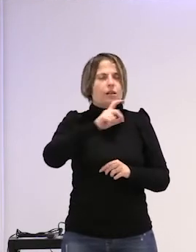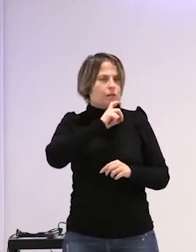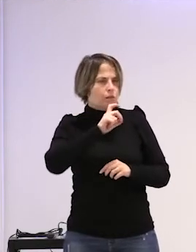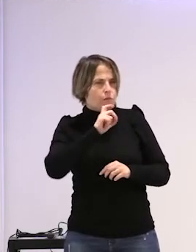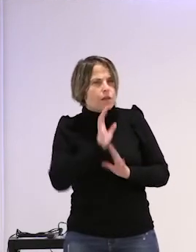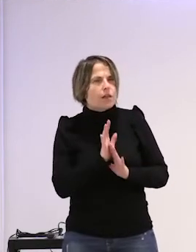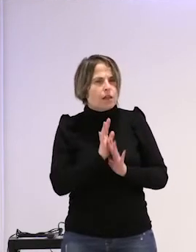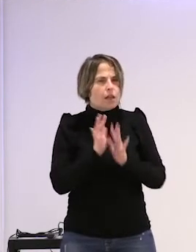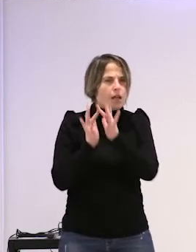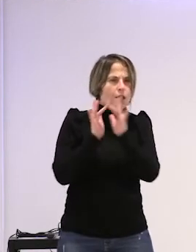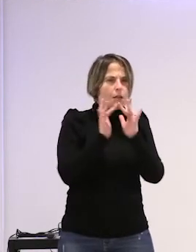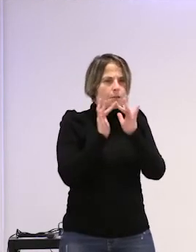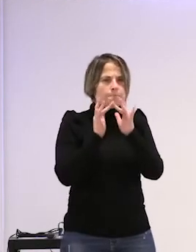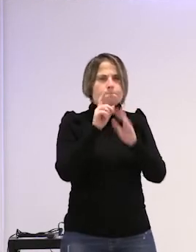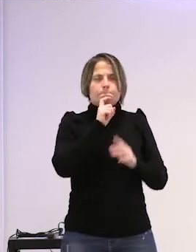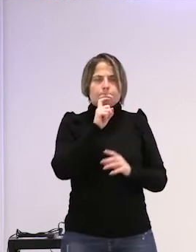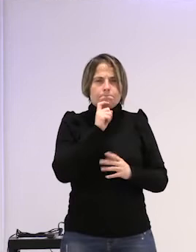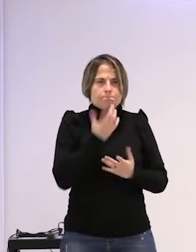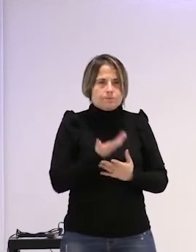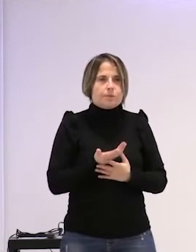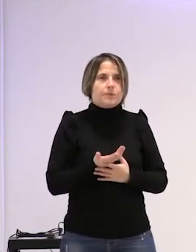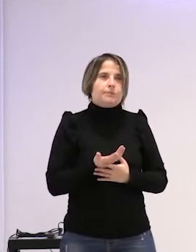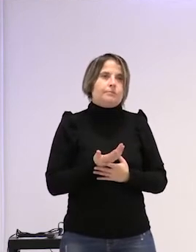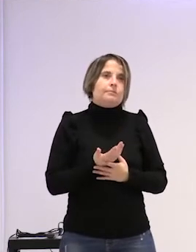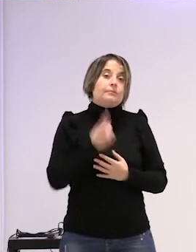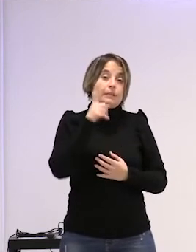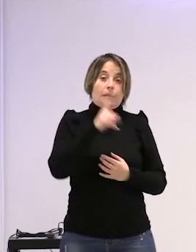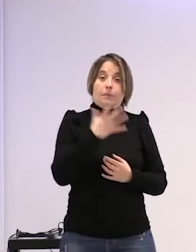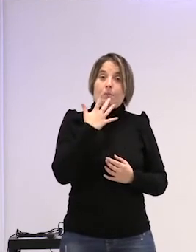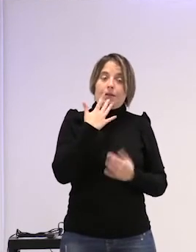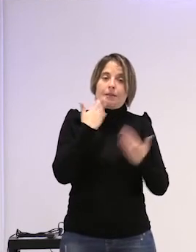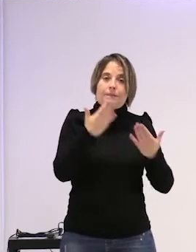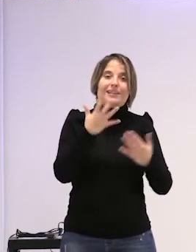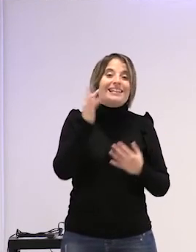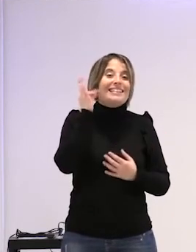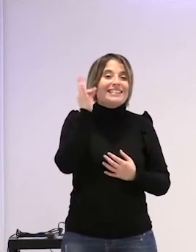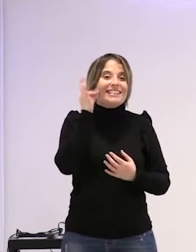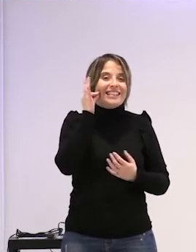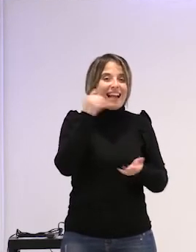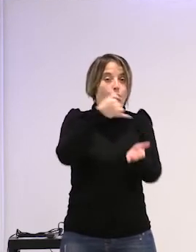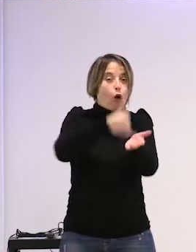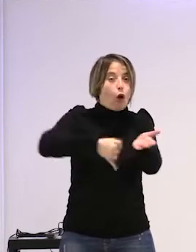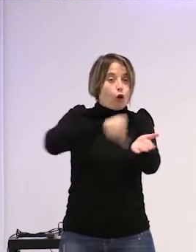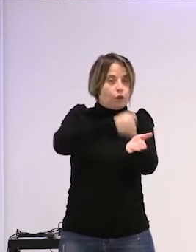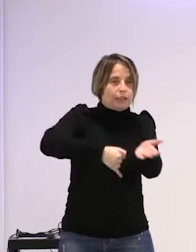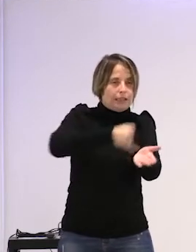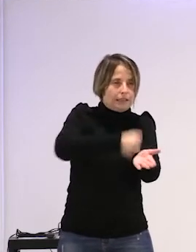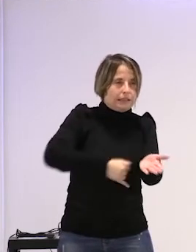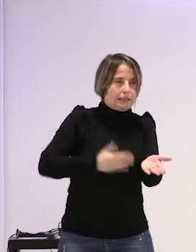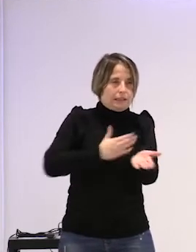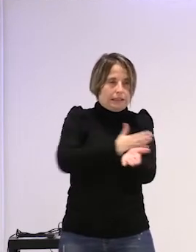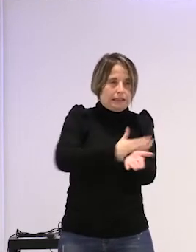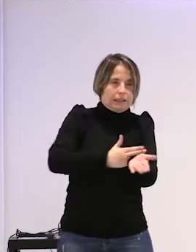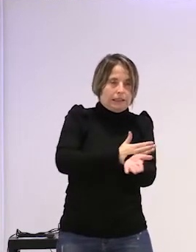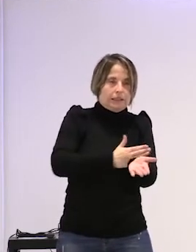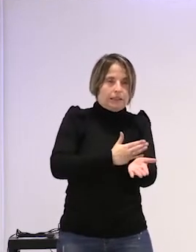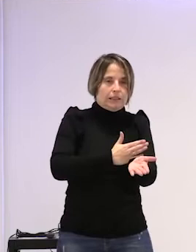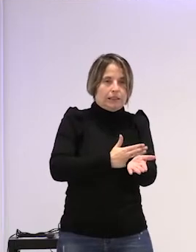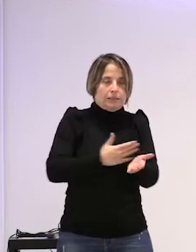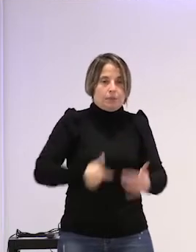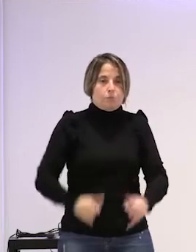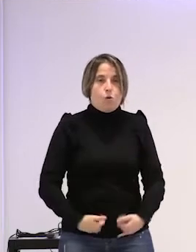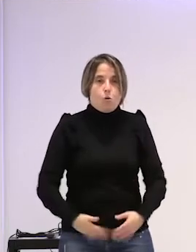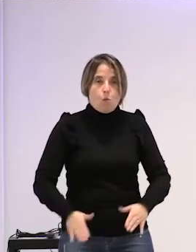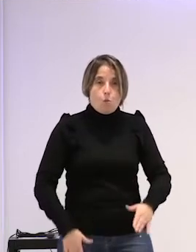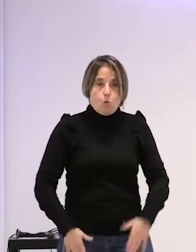esta relación por ejemplo otra chica que se hacía cortes se cortaba se cortaba el interior de los